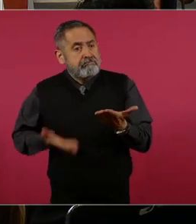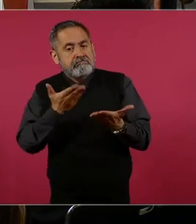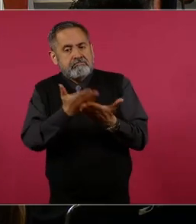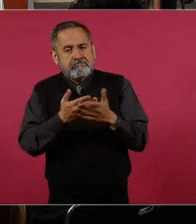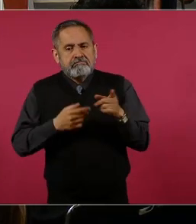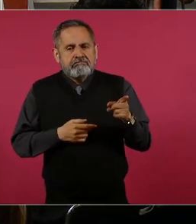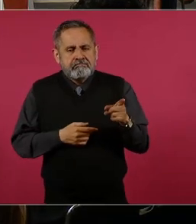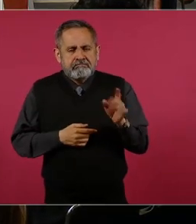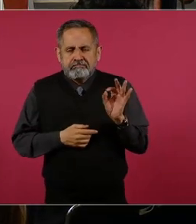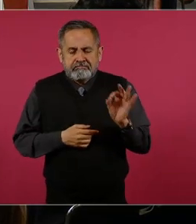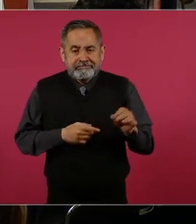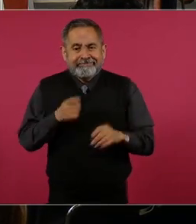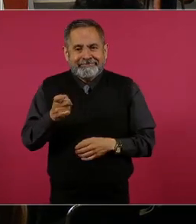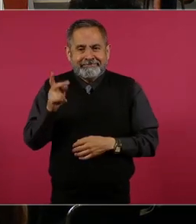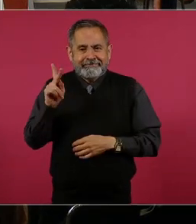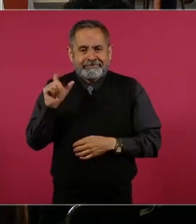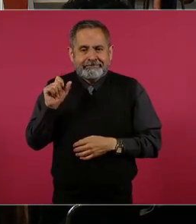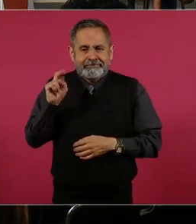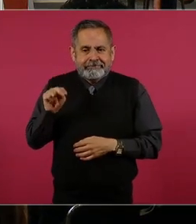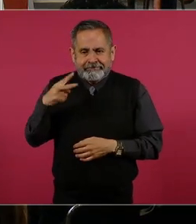Este es el Plan México,